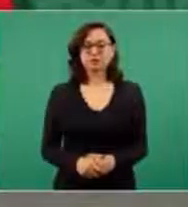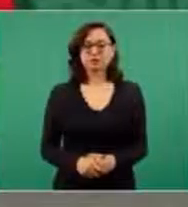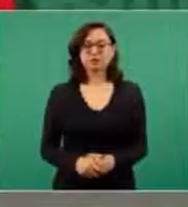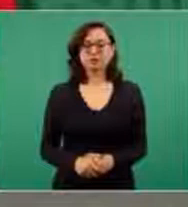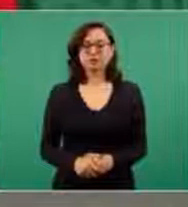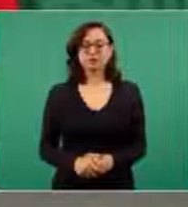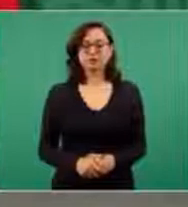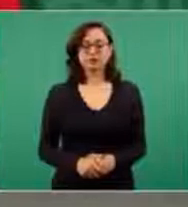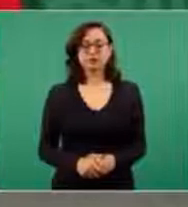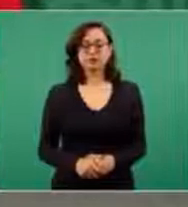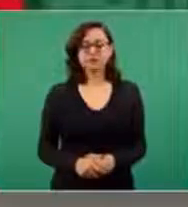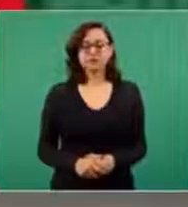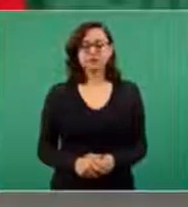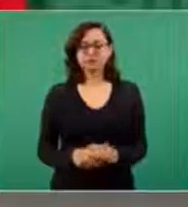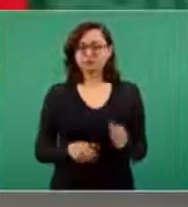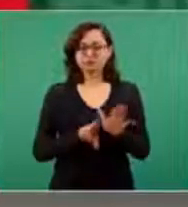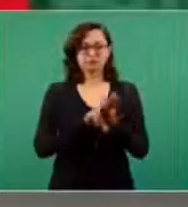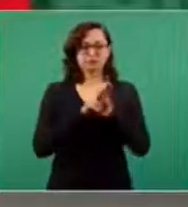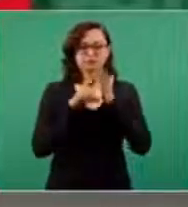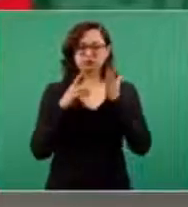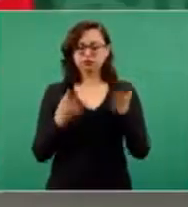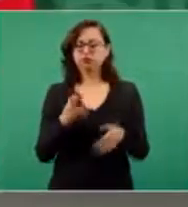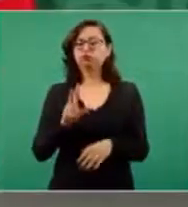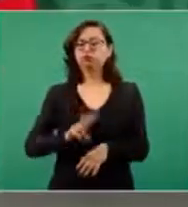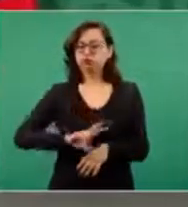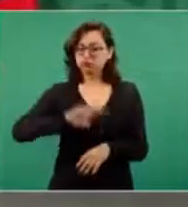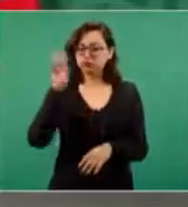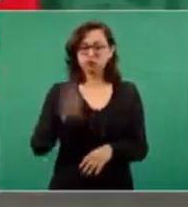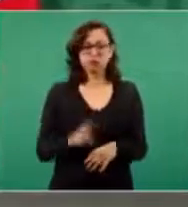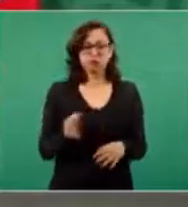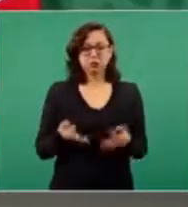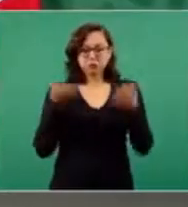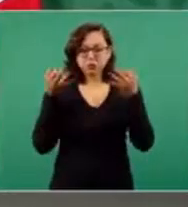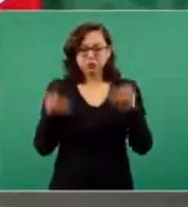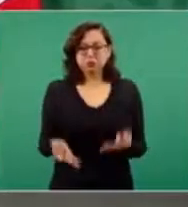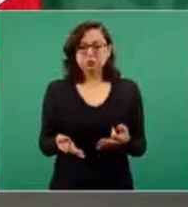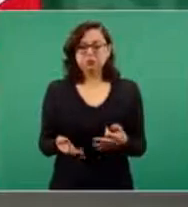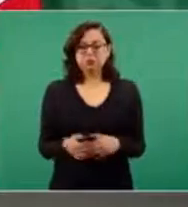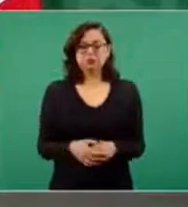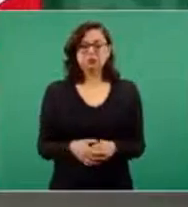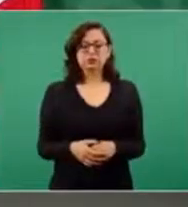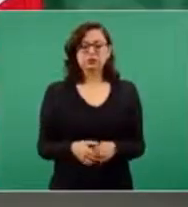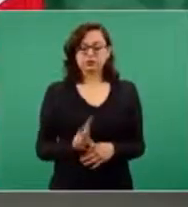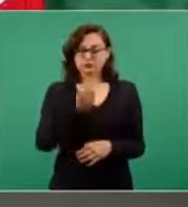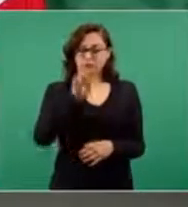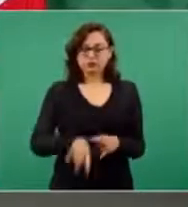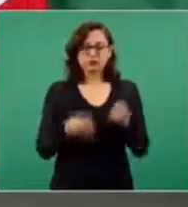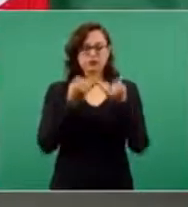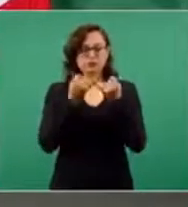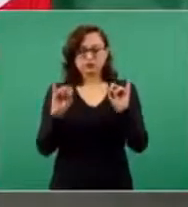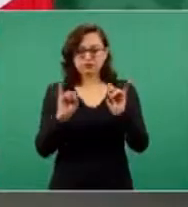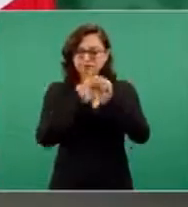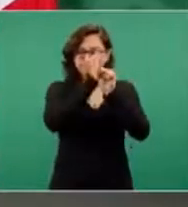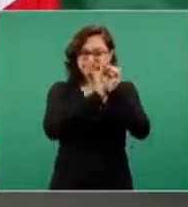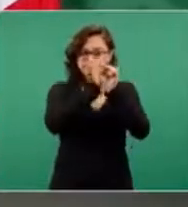Es la mejor revista independiente y con trabajos de